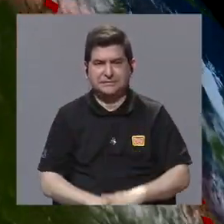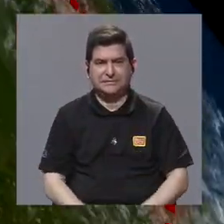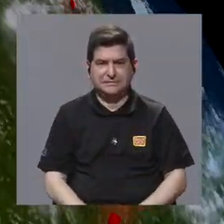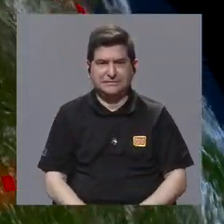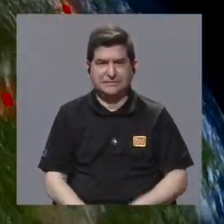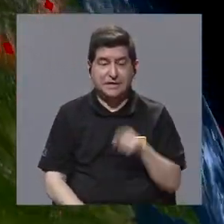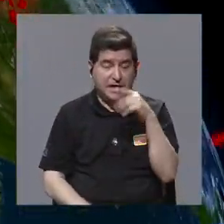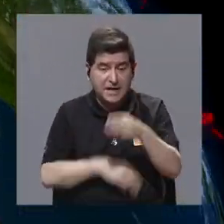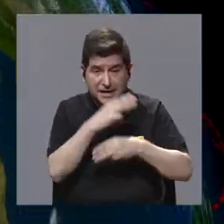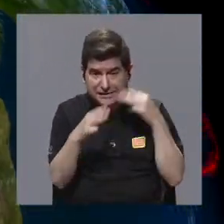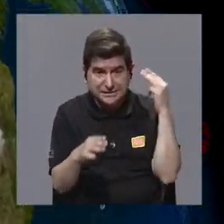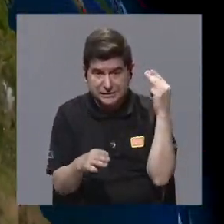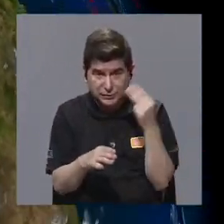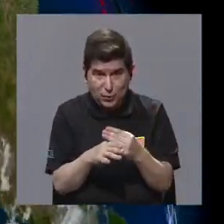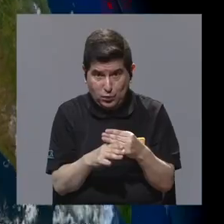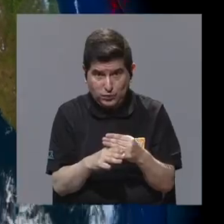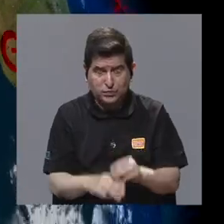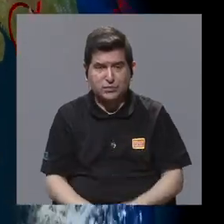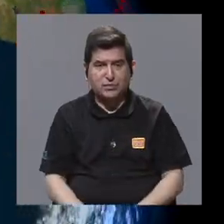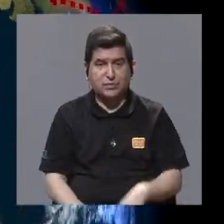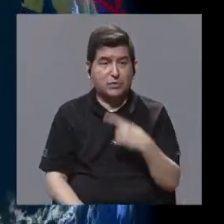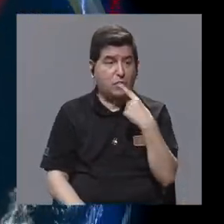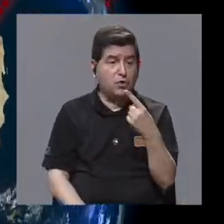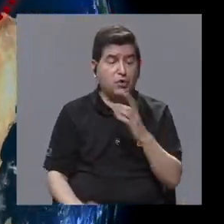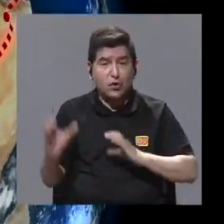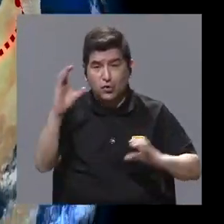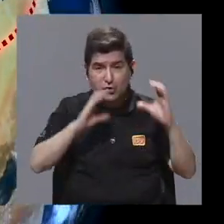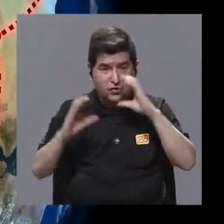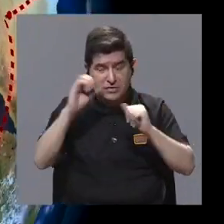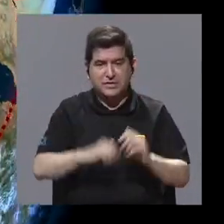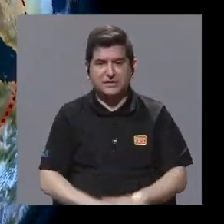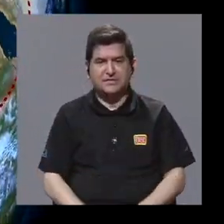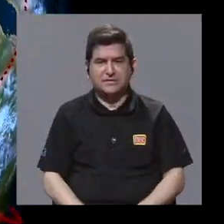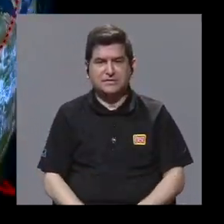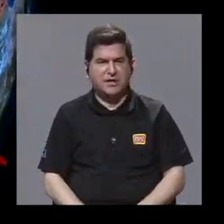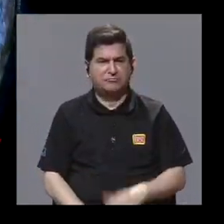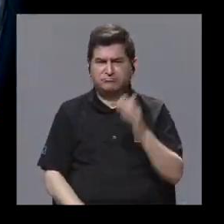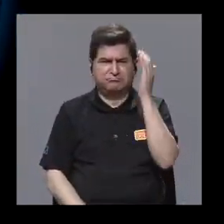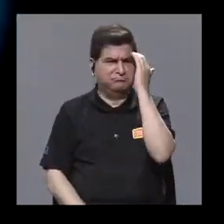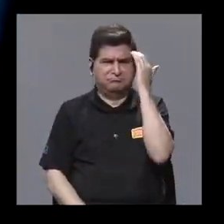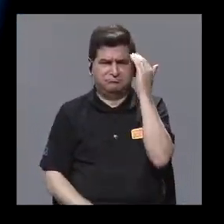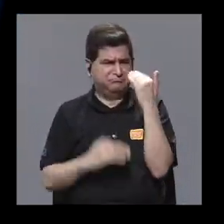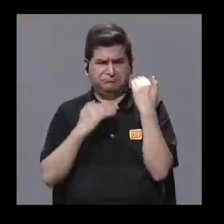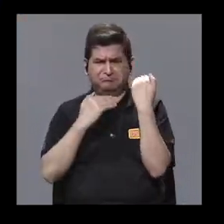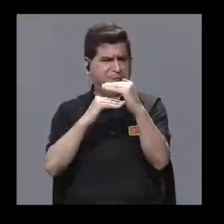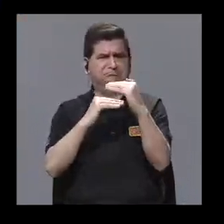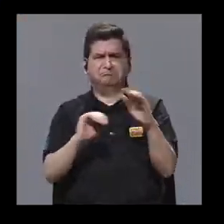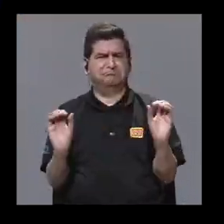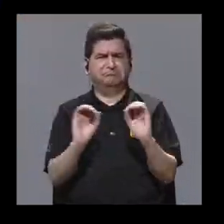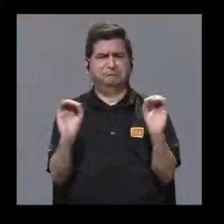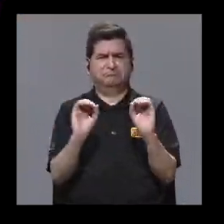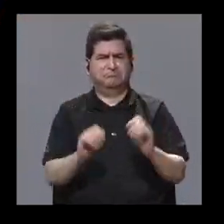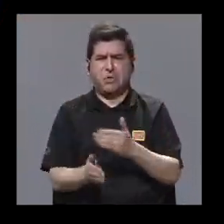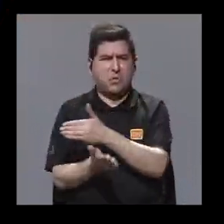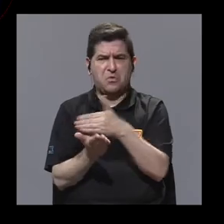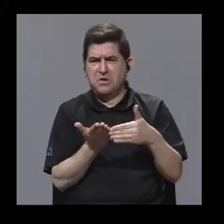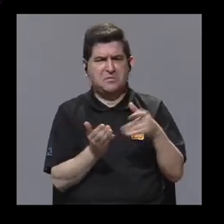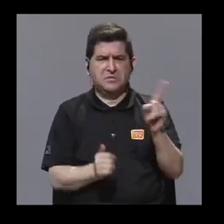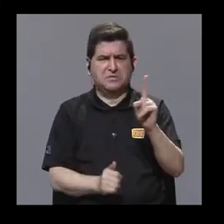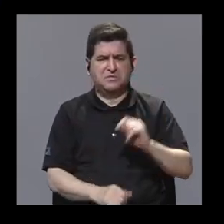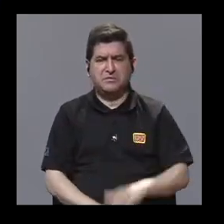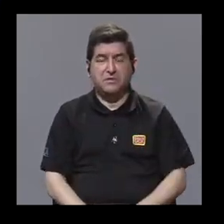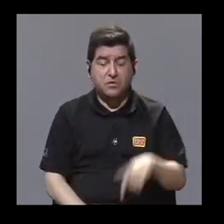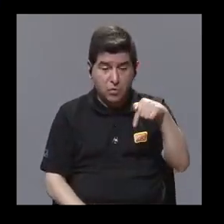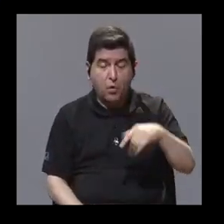donde, como bien lo dice la ciencia, la ciencia no conoce fronteras y por eso es que